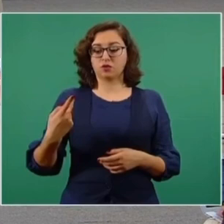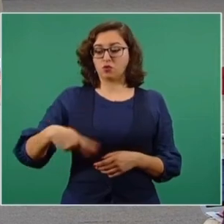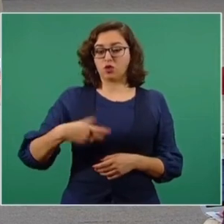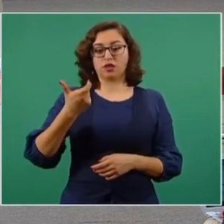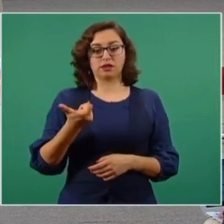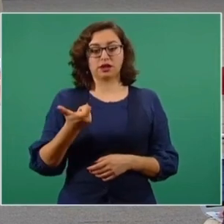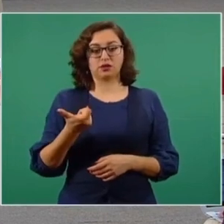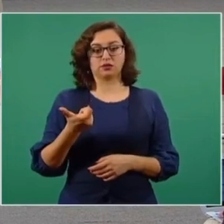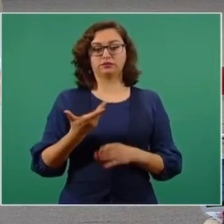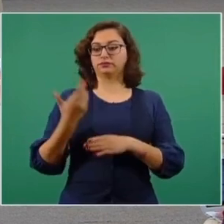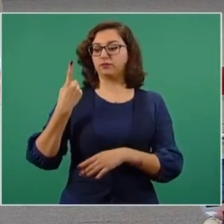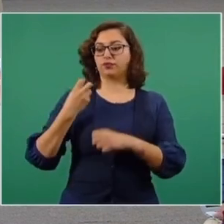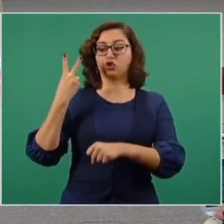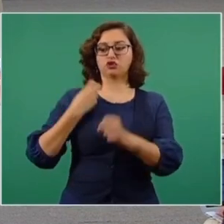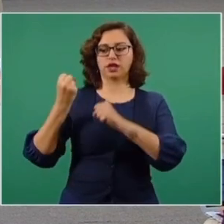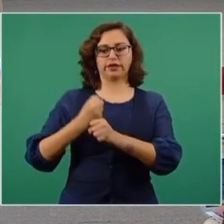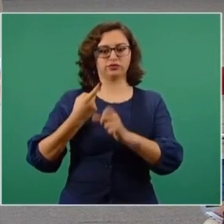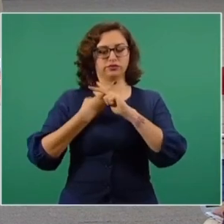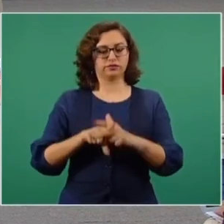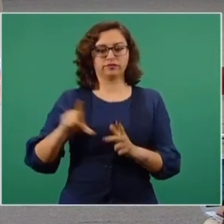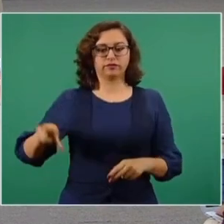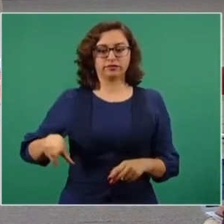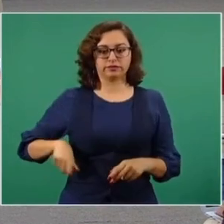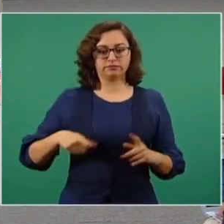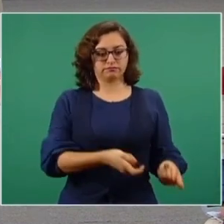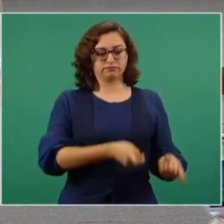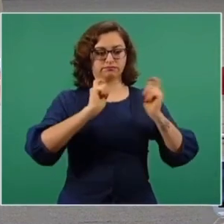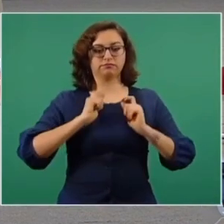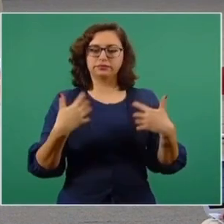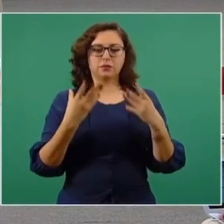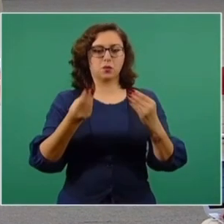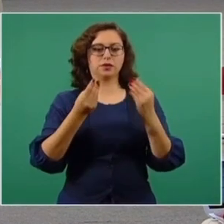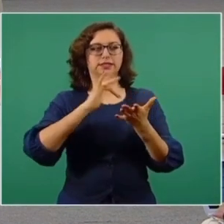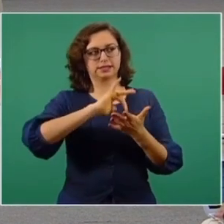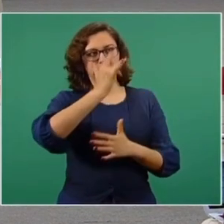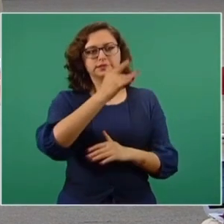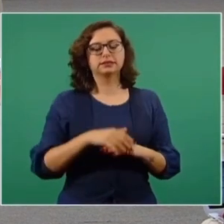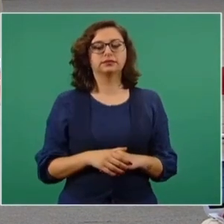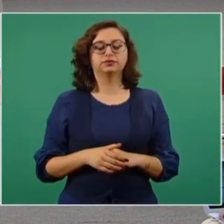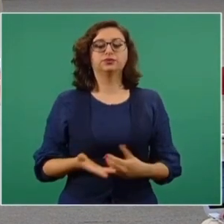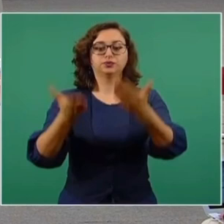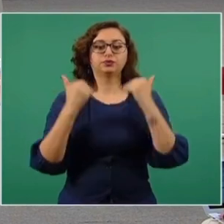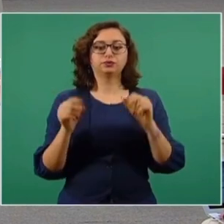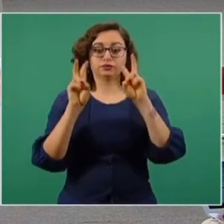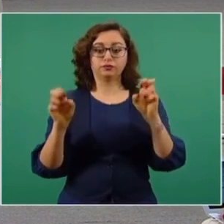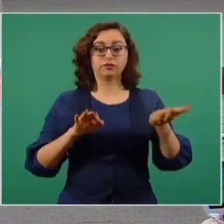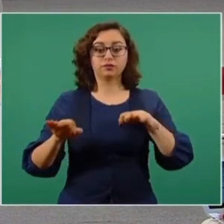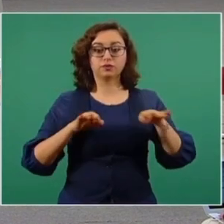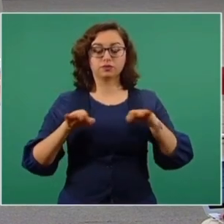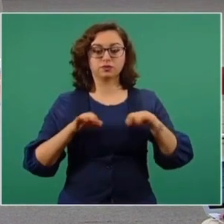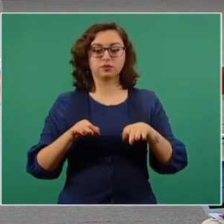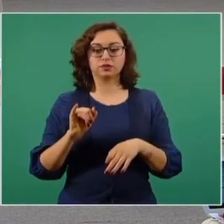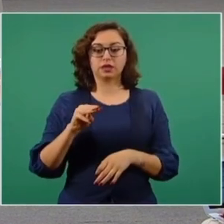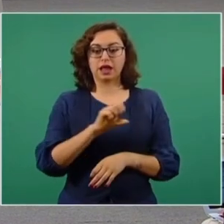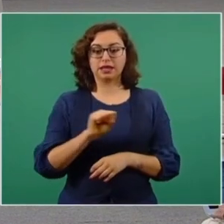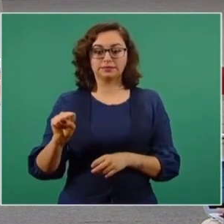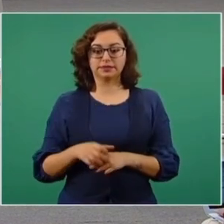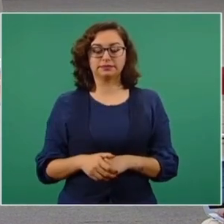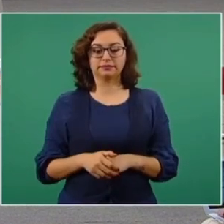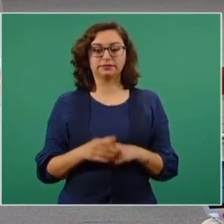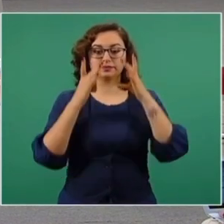desde que llegamos a la presidencia. ¿Por no pones lo de empleo, del Seguro Social?